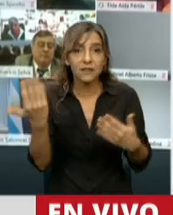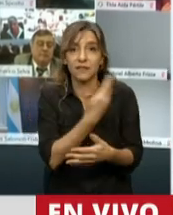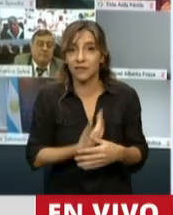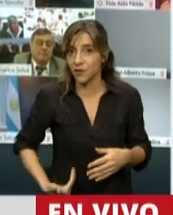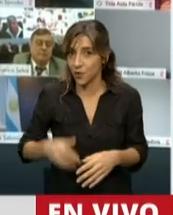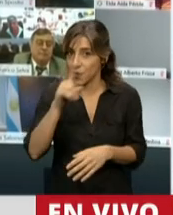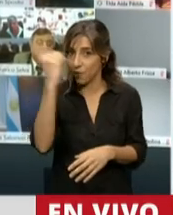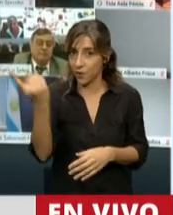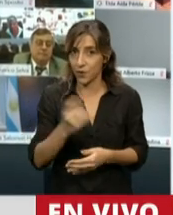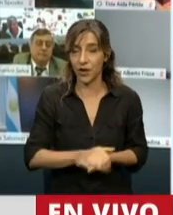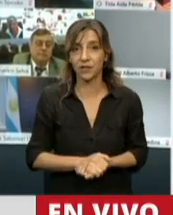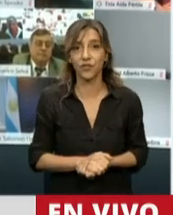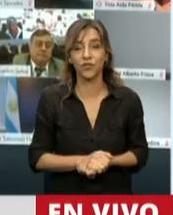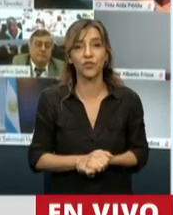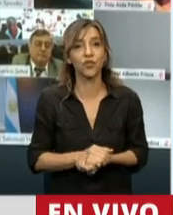gobierno nacional,